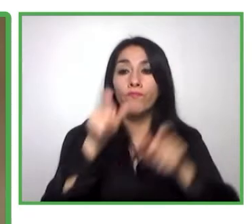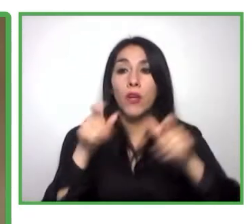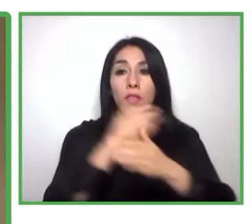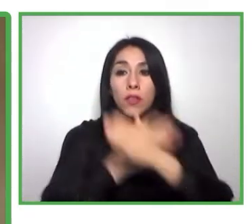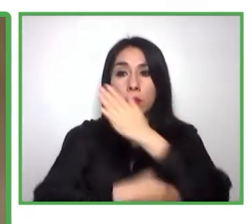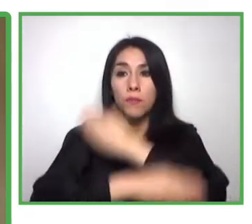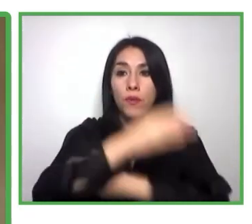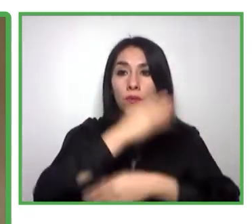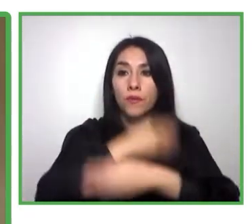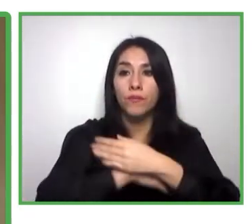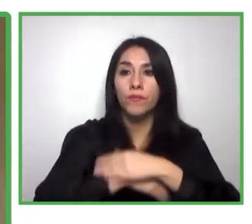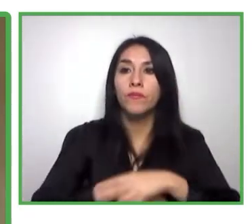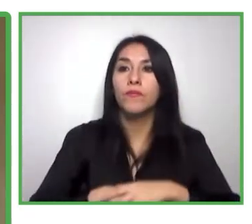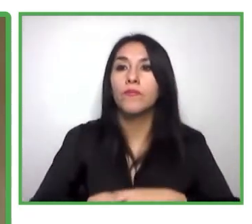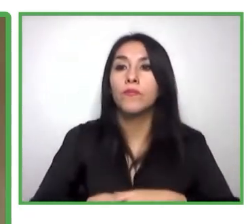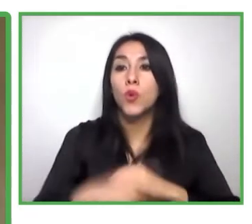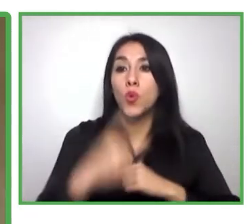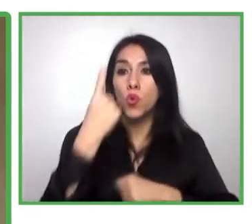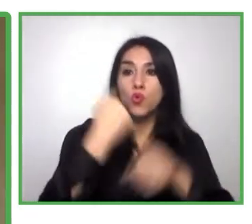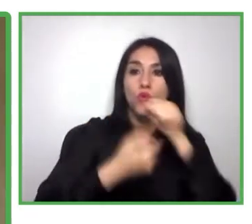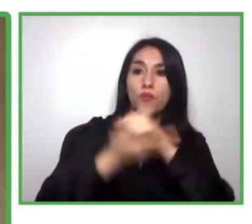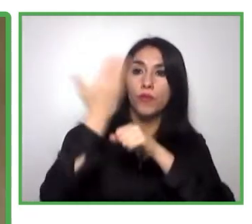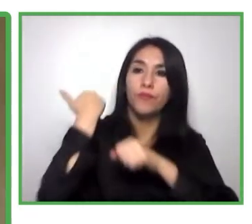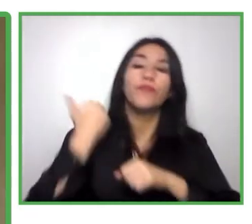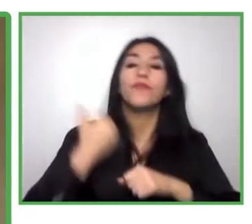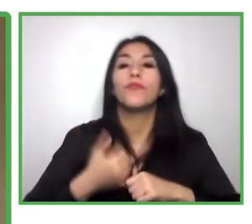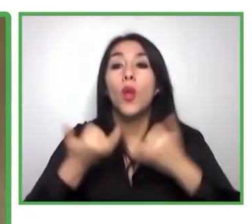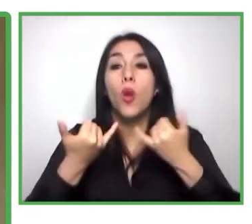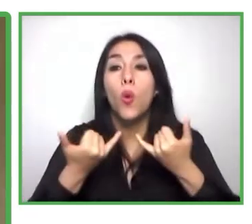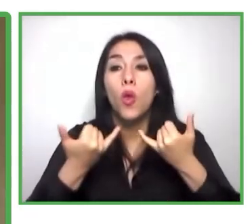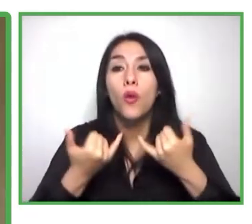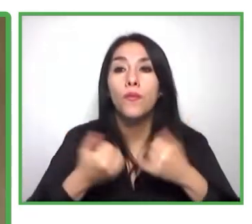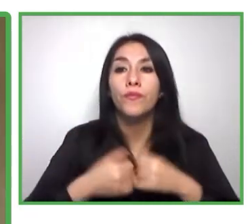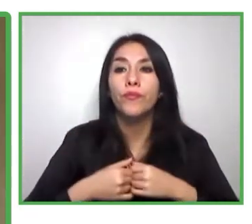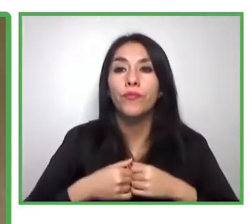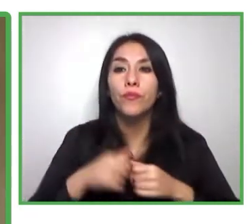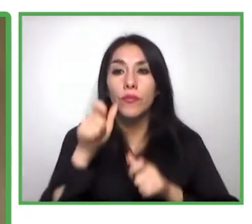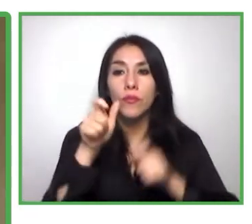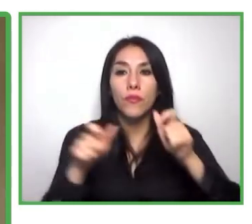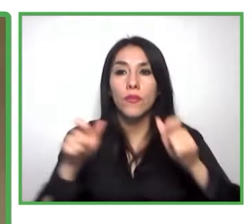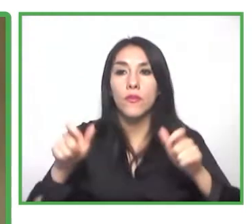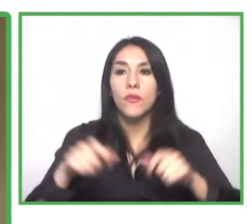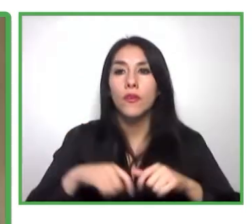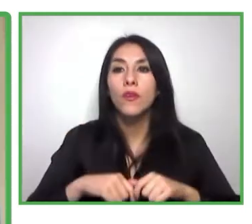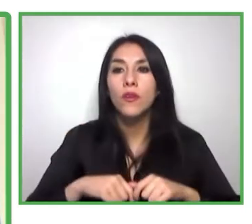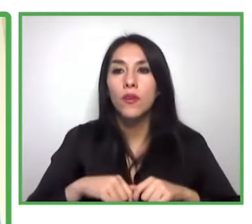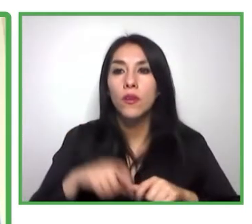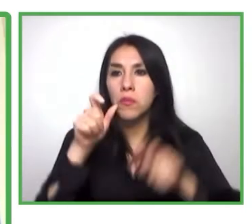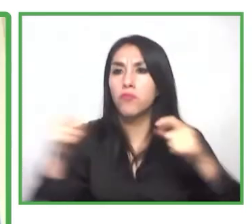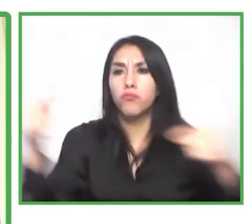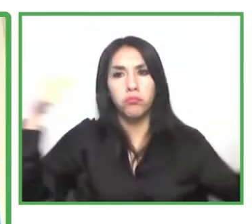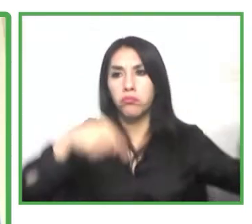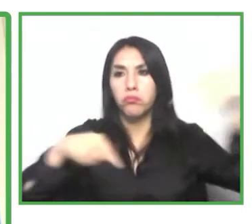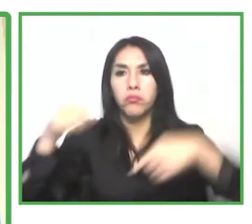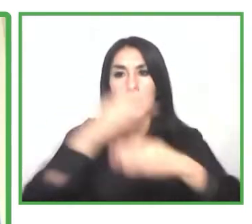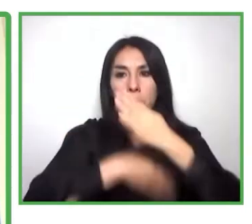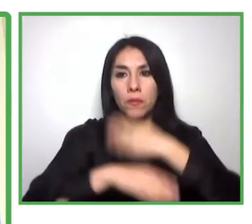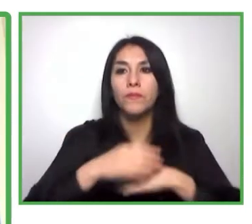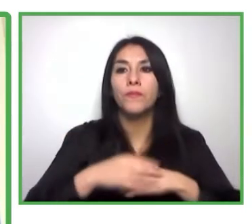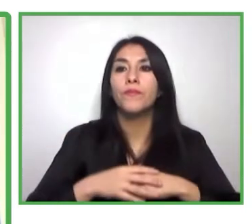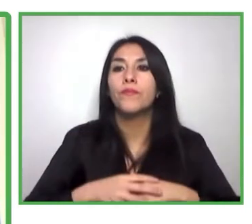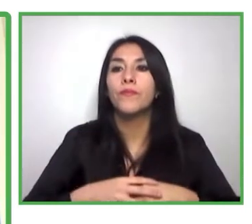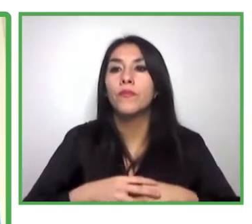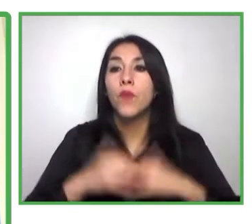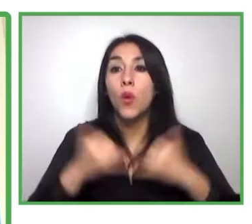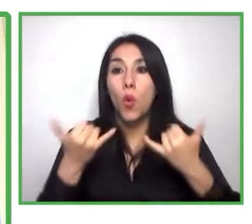sumando a migrantes con discapacidad y a personas mayores. Este año, el gran tema que vamos a abordar en este